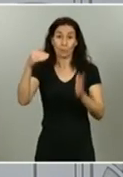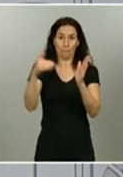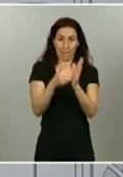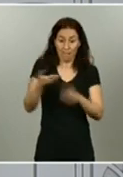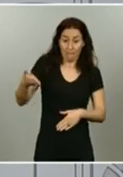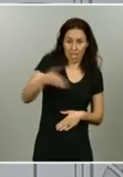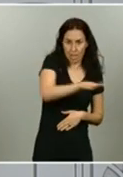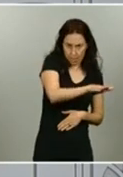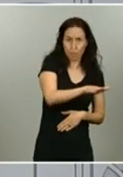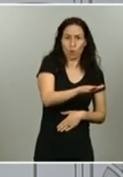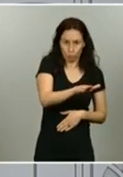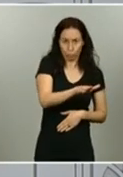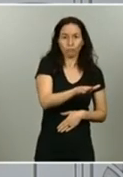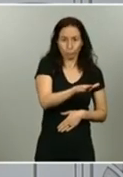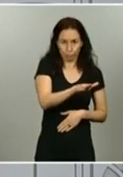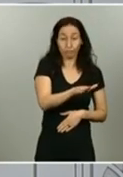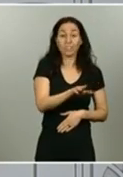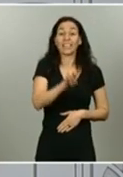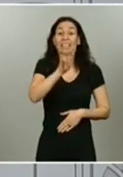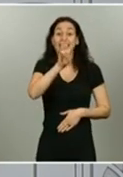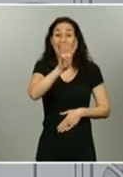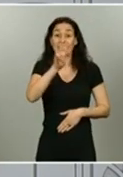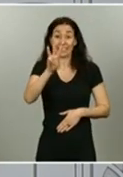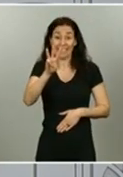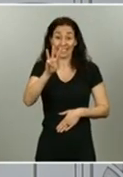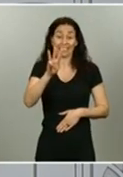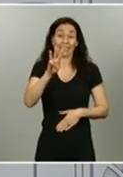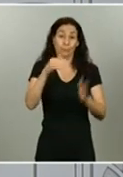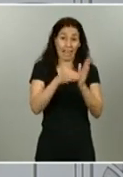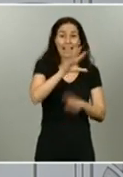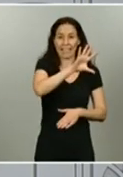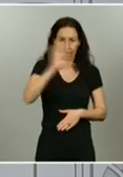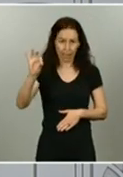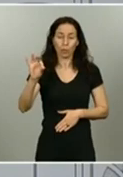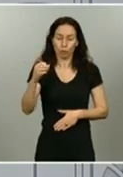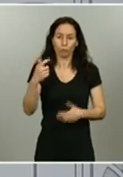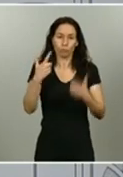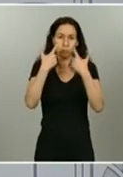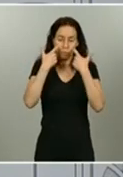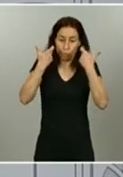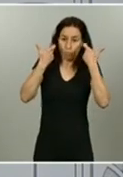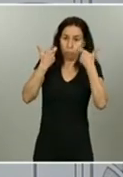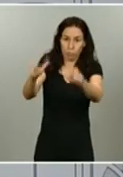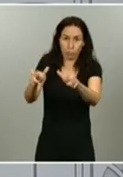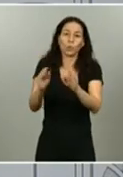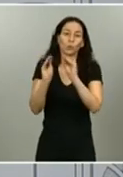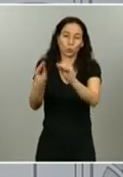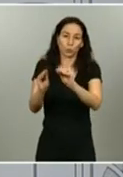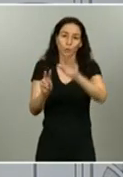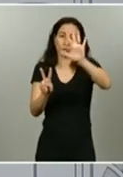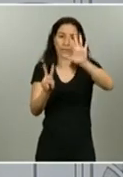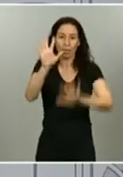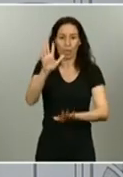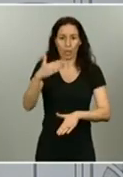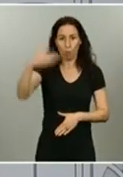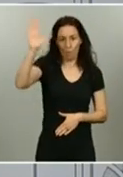.500 se han centrado en este grupo de edad, en mayores de 74 años. sabemos que el coronavirus